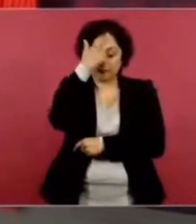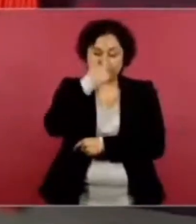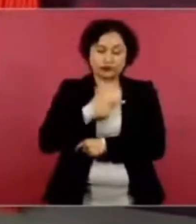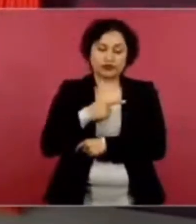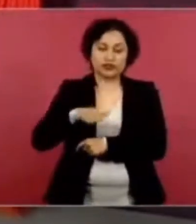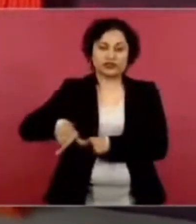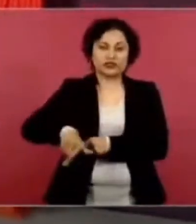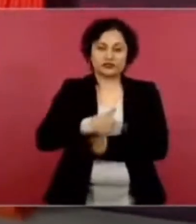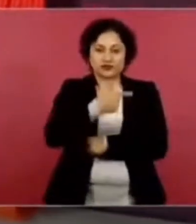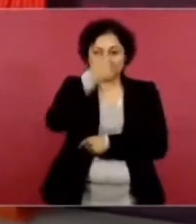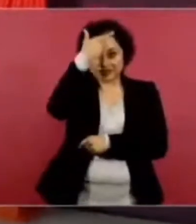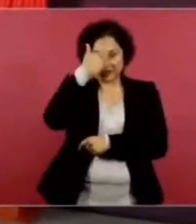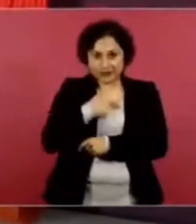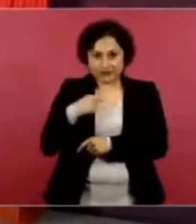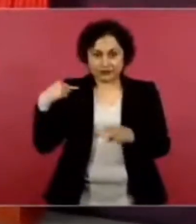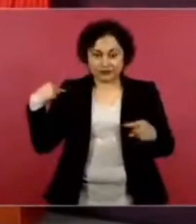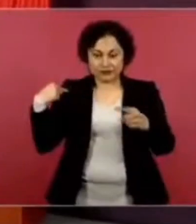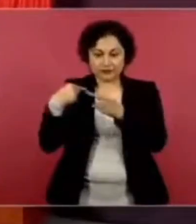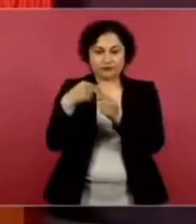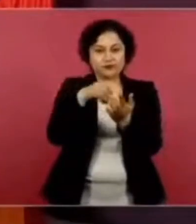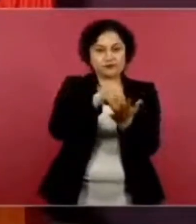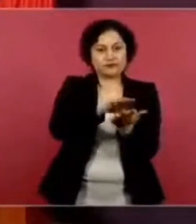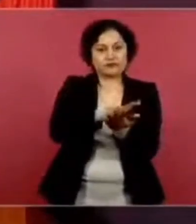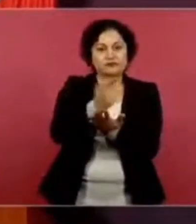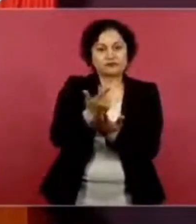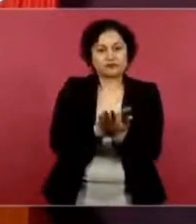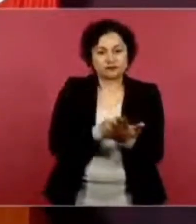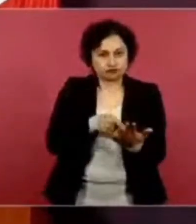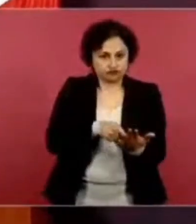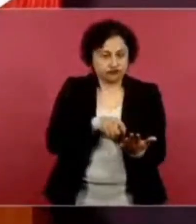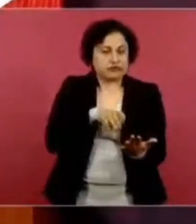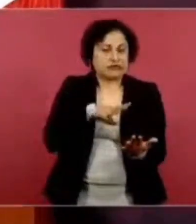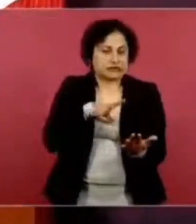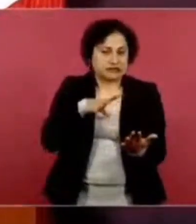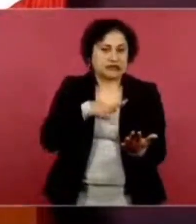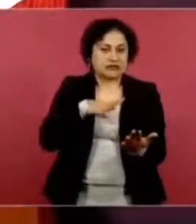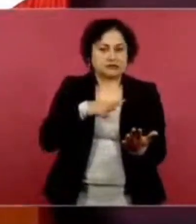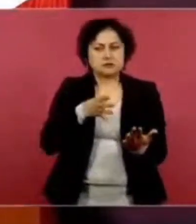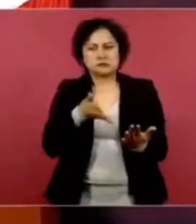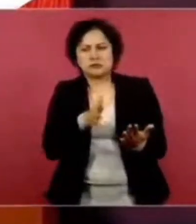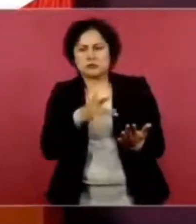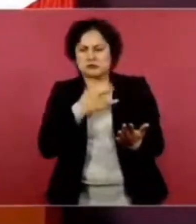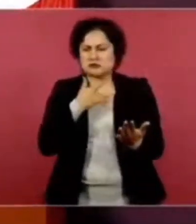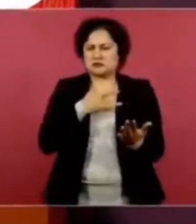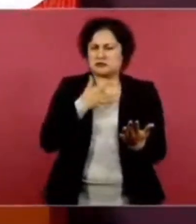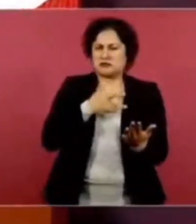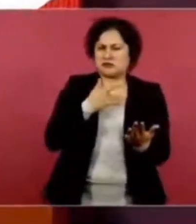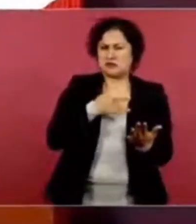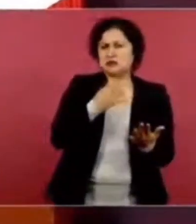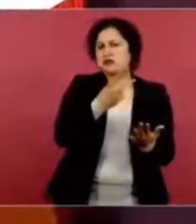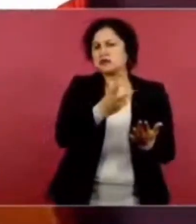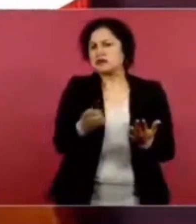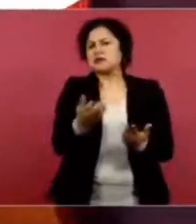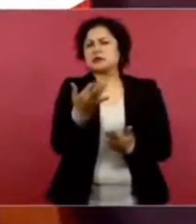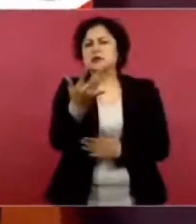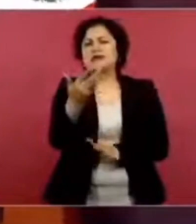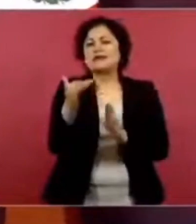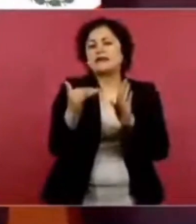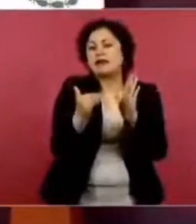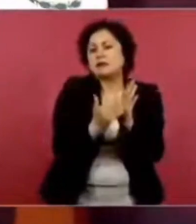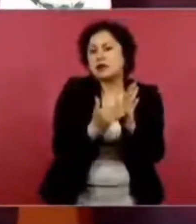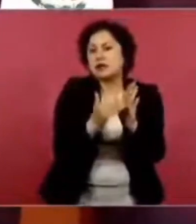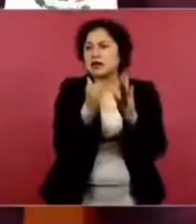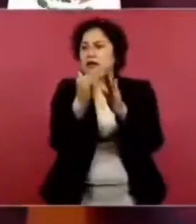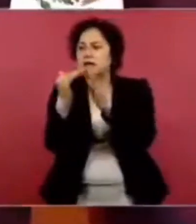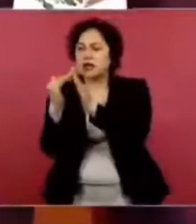172 mil, y calculamos que van a ser 250 mil viviendas. 250 mil